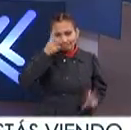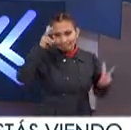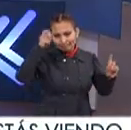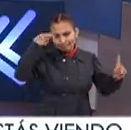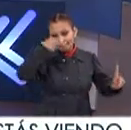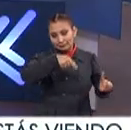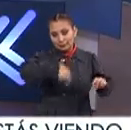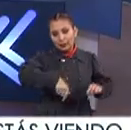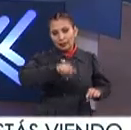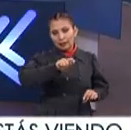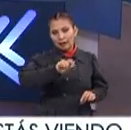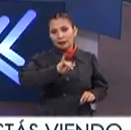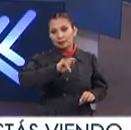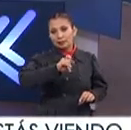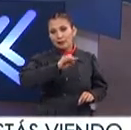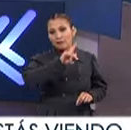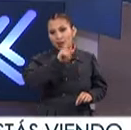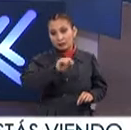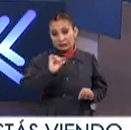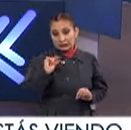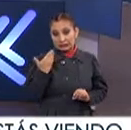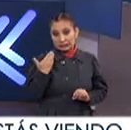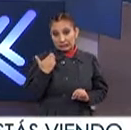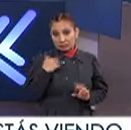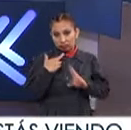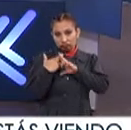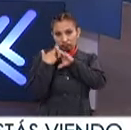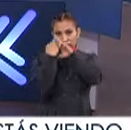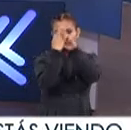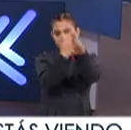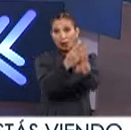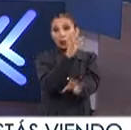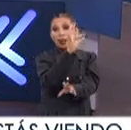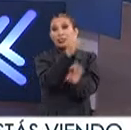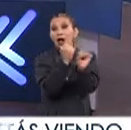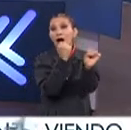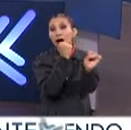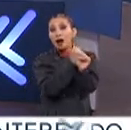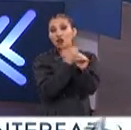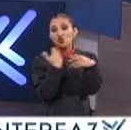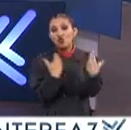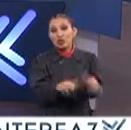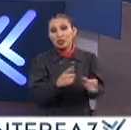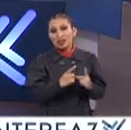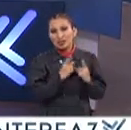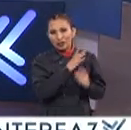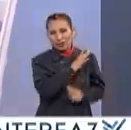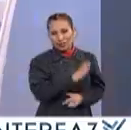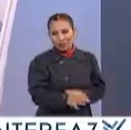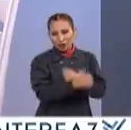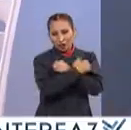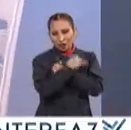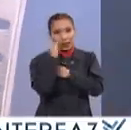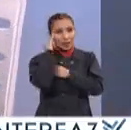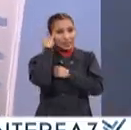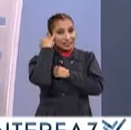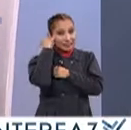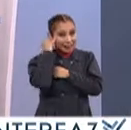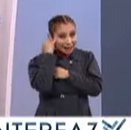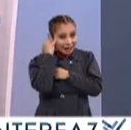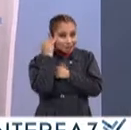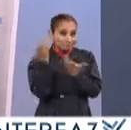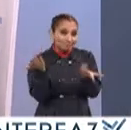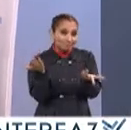Respecto aquí en Interfaz De hecho Hace pocos días Se conmemoraron los 40 años Precisamente de la Dirección General De Educación Indígena